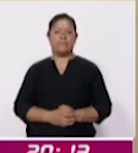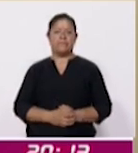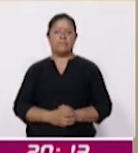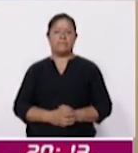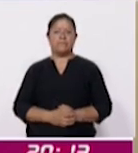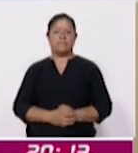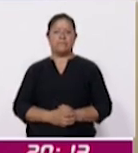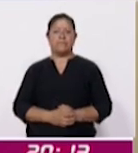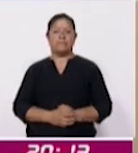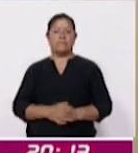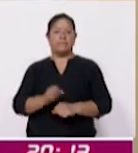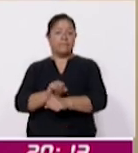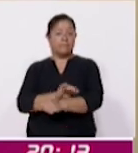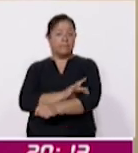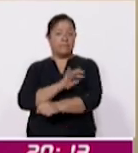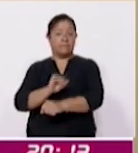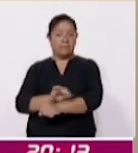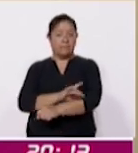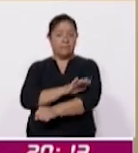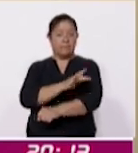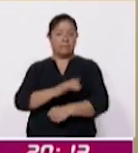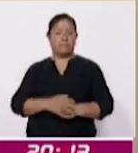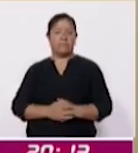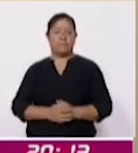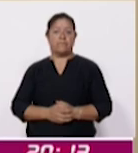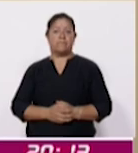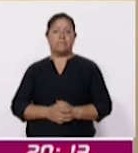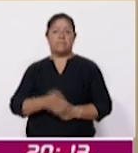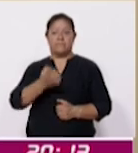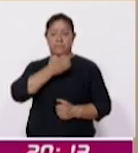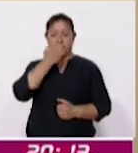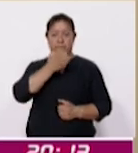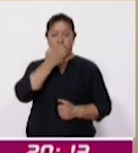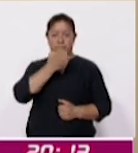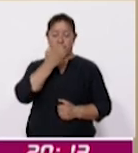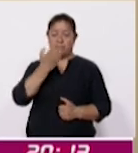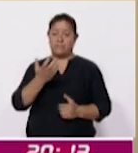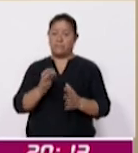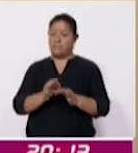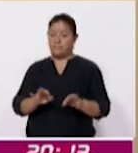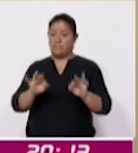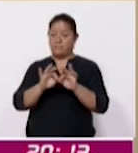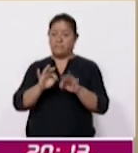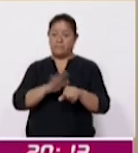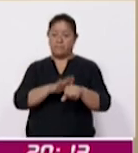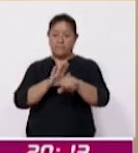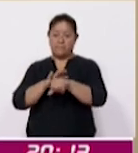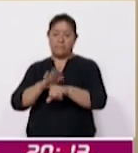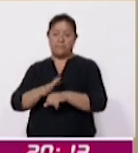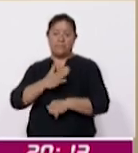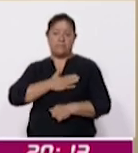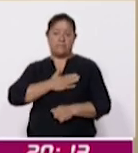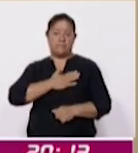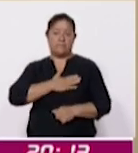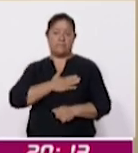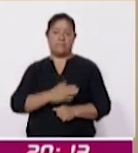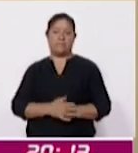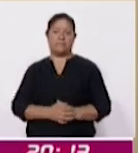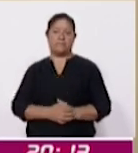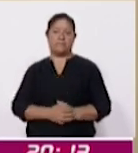exactamente académico, es lo más importante. Para mí me